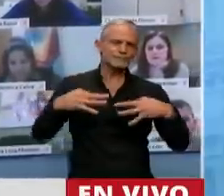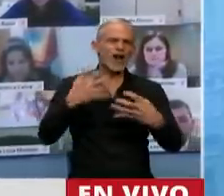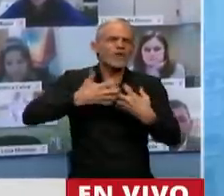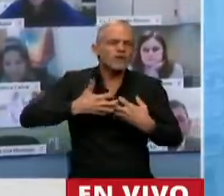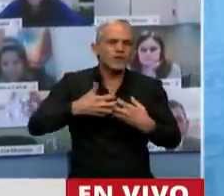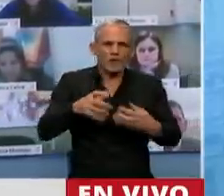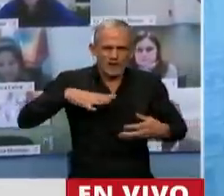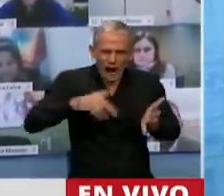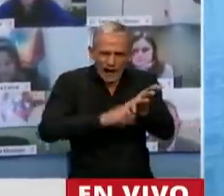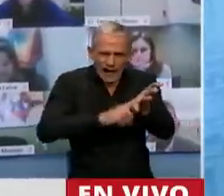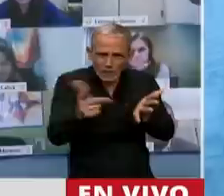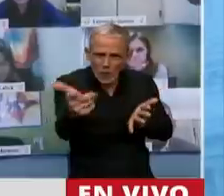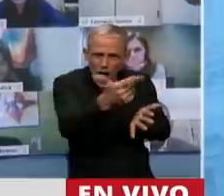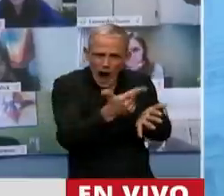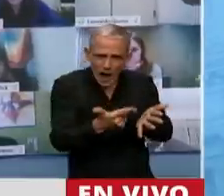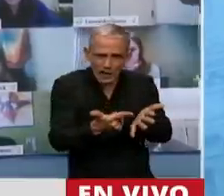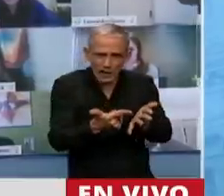sin un reglamento vigente.